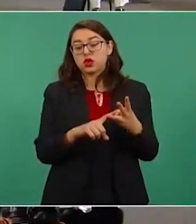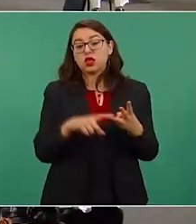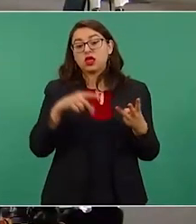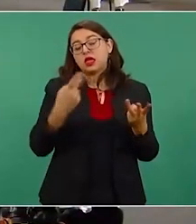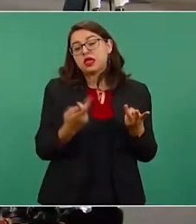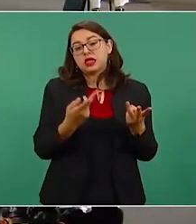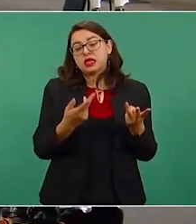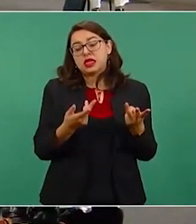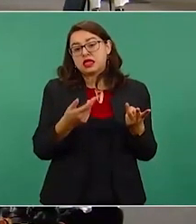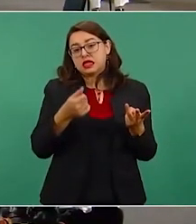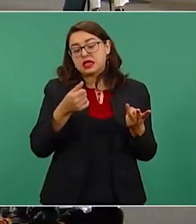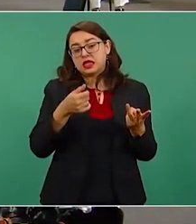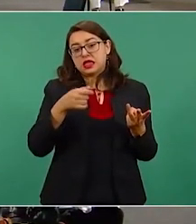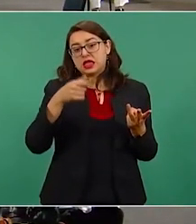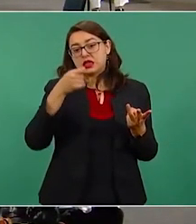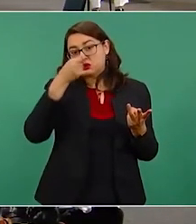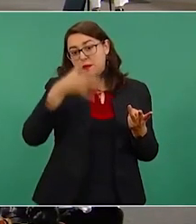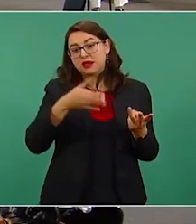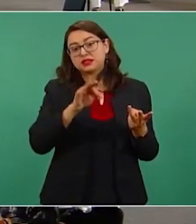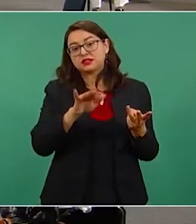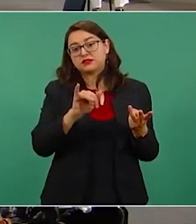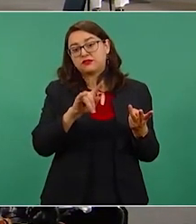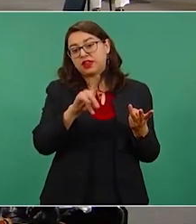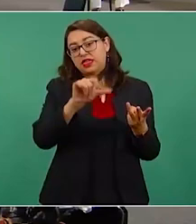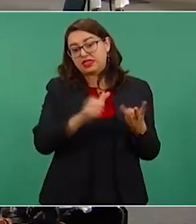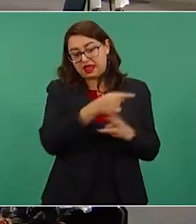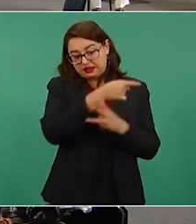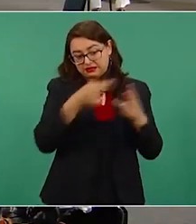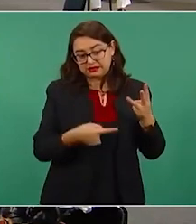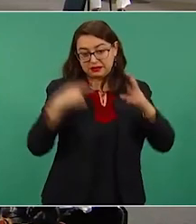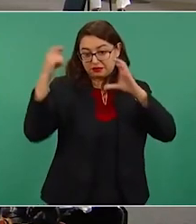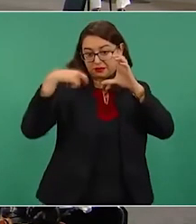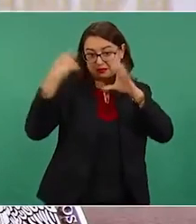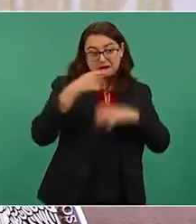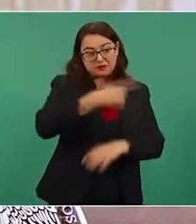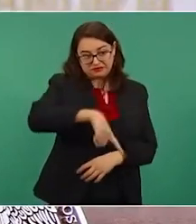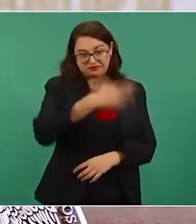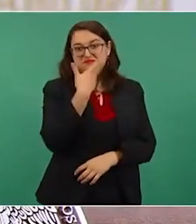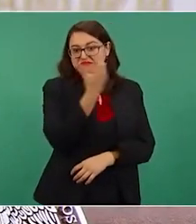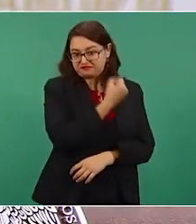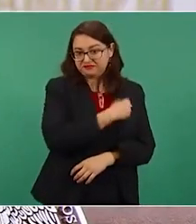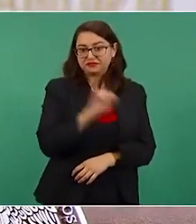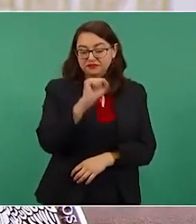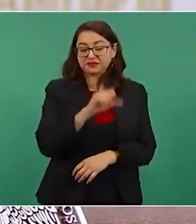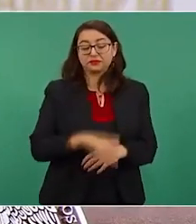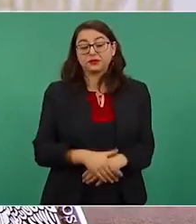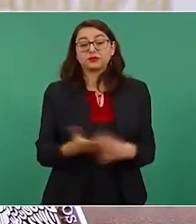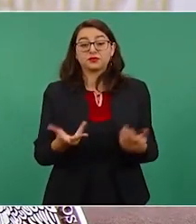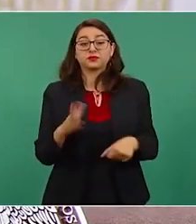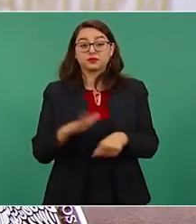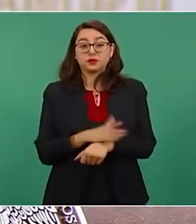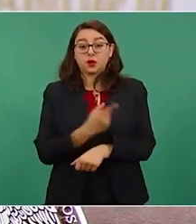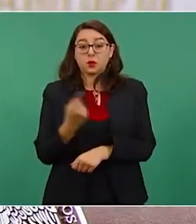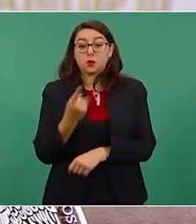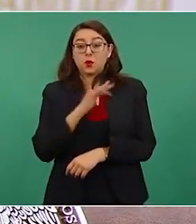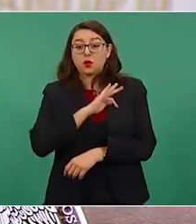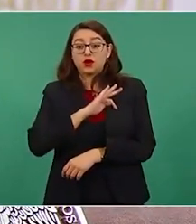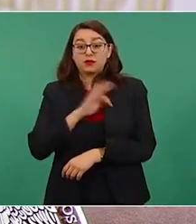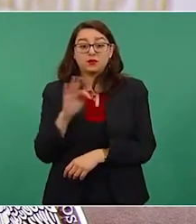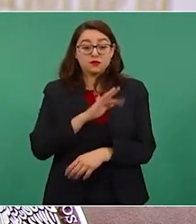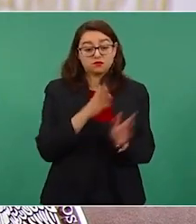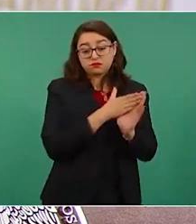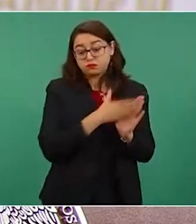Como puede constatarse, detrás del Índice del Estado de Derecho en México 2021, están organizaciones